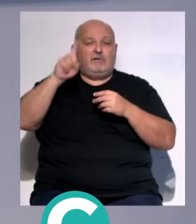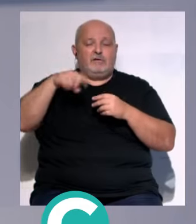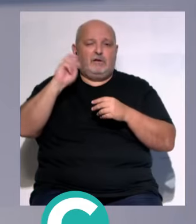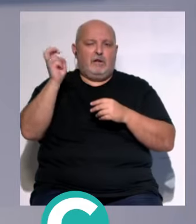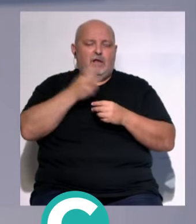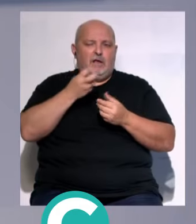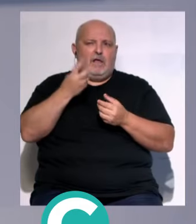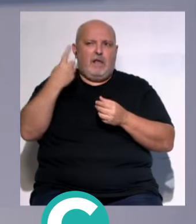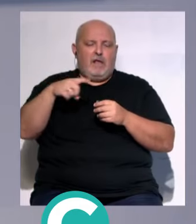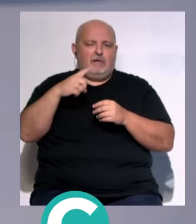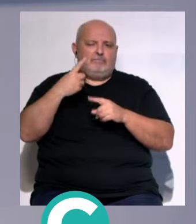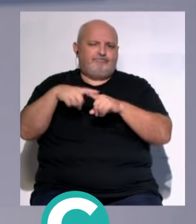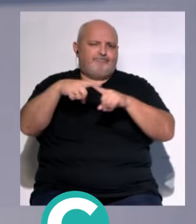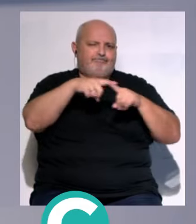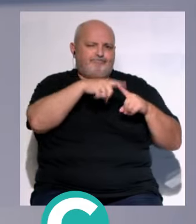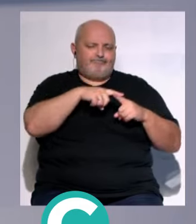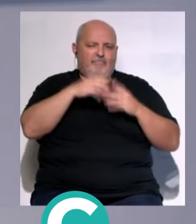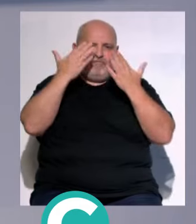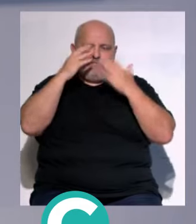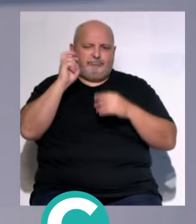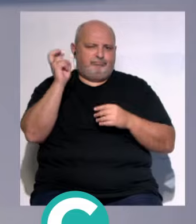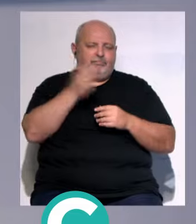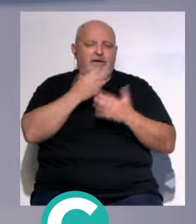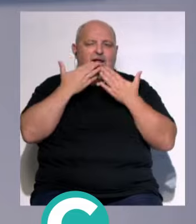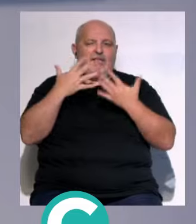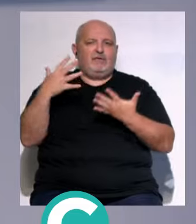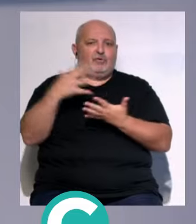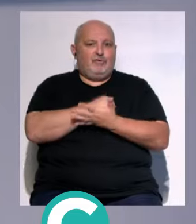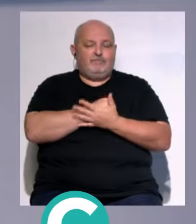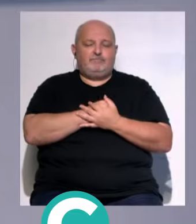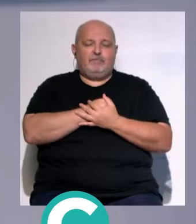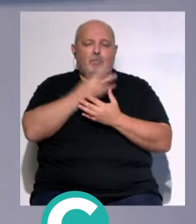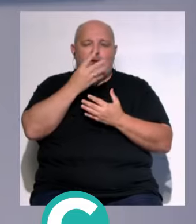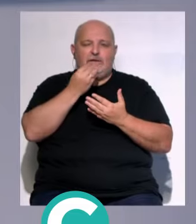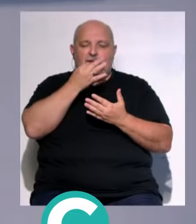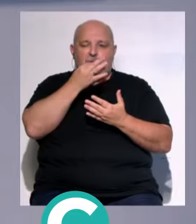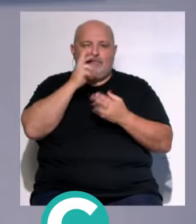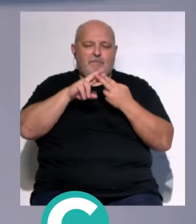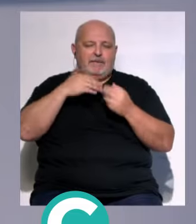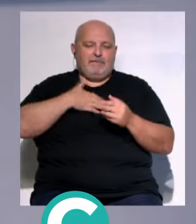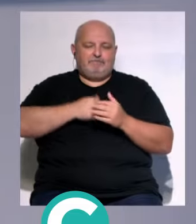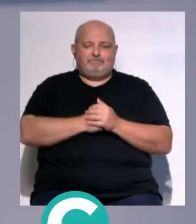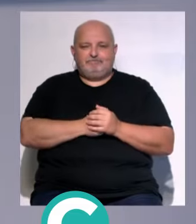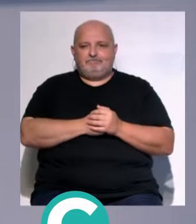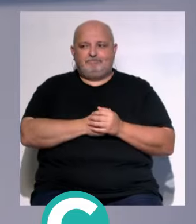televisión municipal... ...tienen las distintas redes sociales... ...muchísimas gracias... ...por su confianza, un saludo.